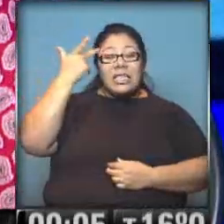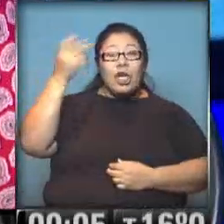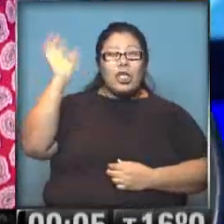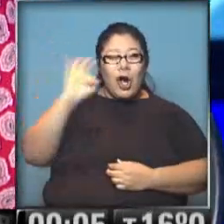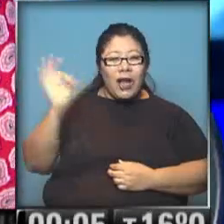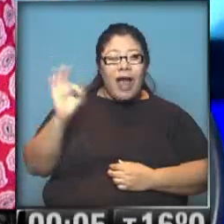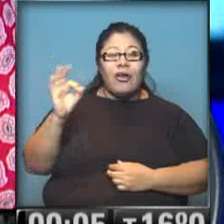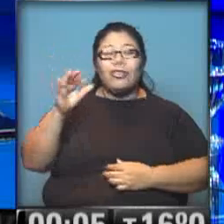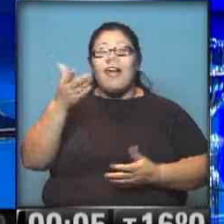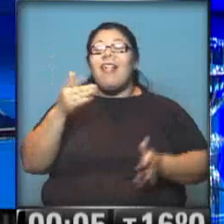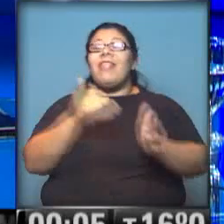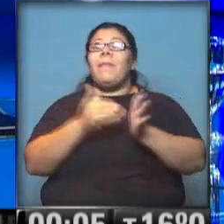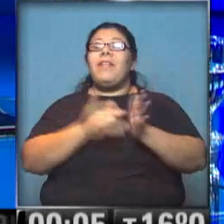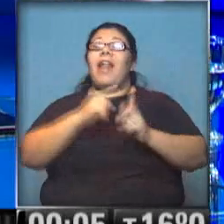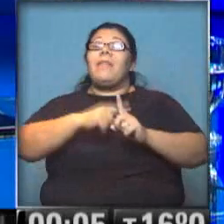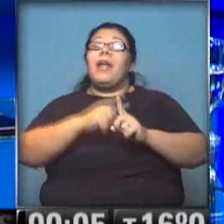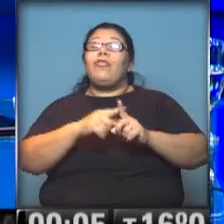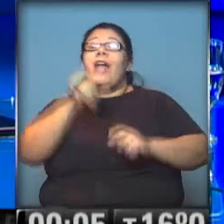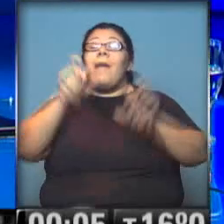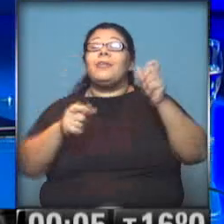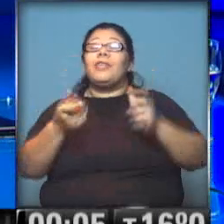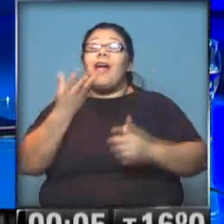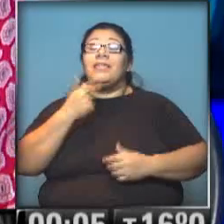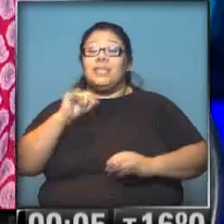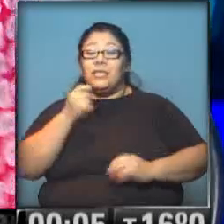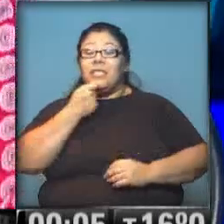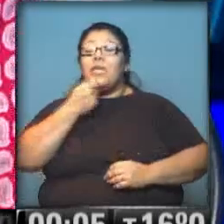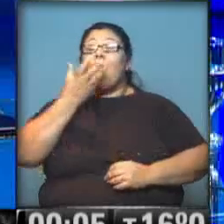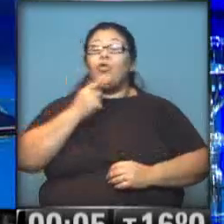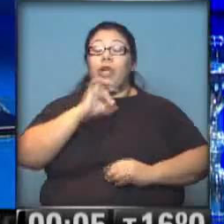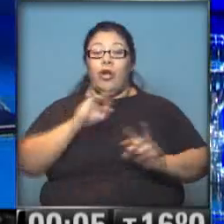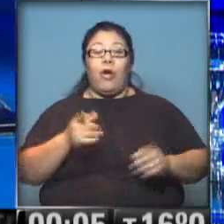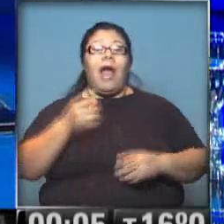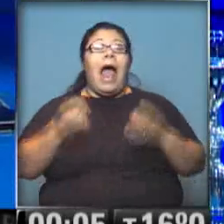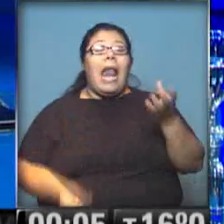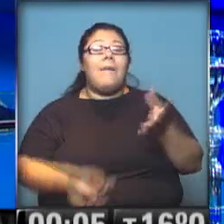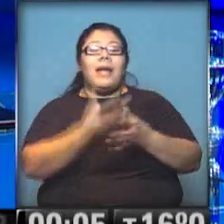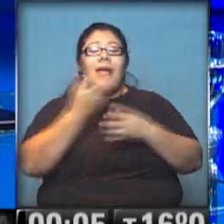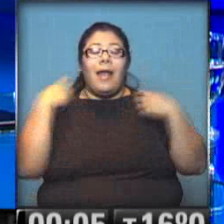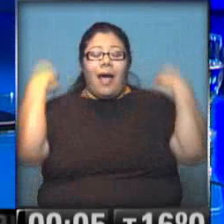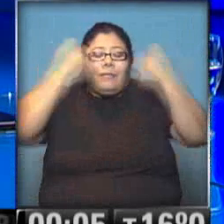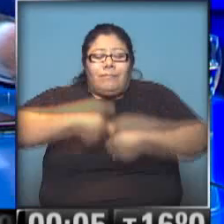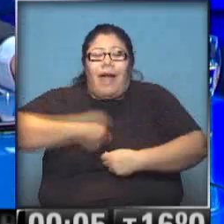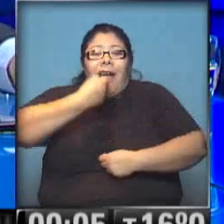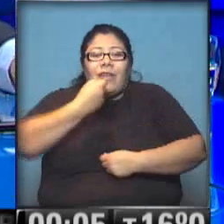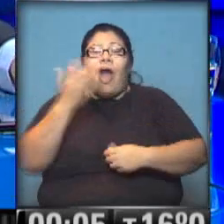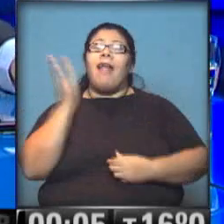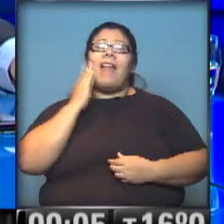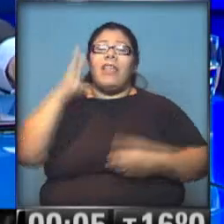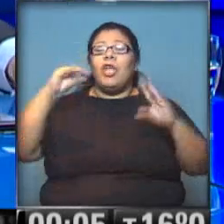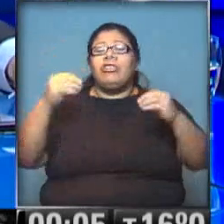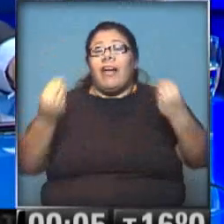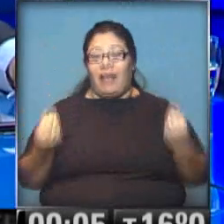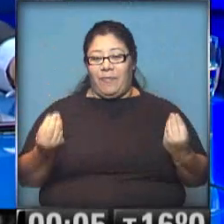qué temperatura estamos hablando y para quién. El tema es el abrigo, el abrigo de la mañana, ¿qué hacés con eso la tarde o la noche? Terminamos,